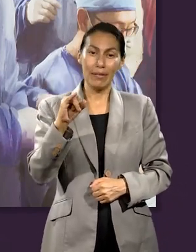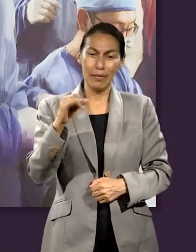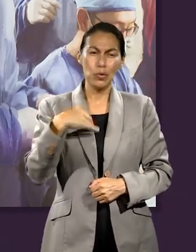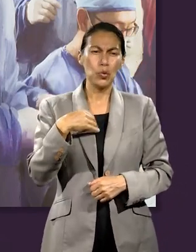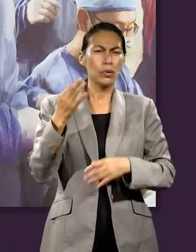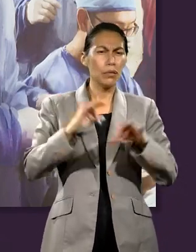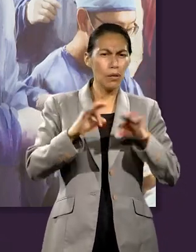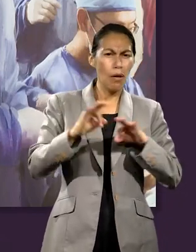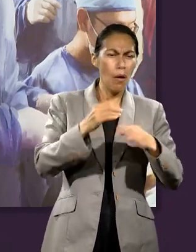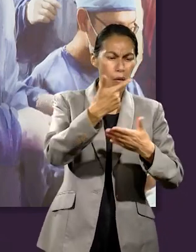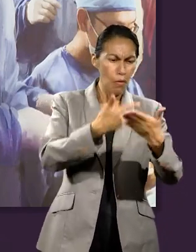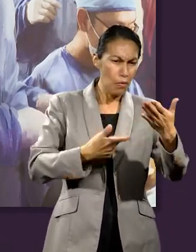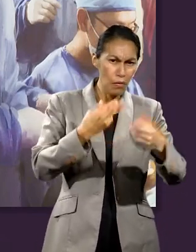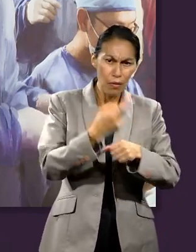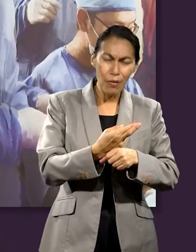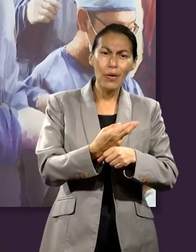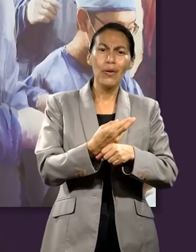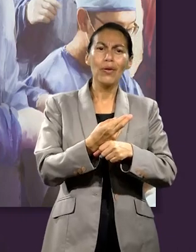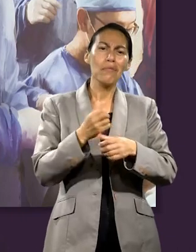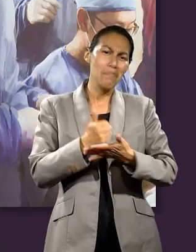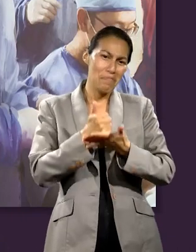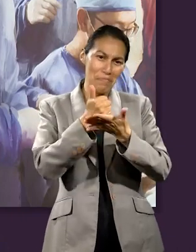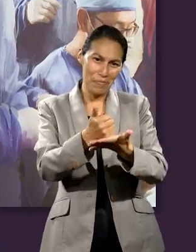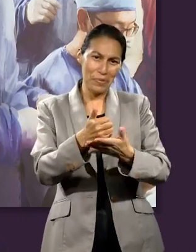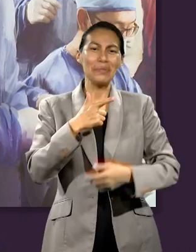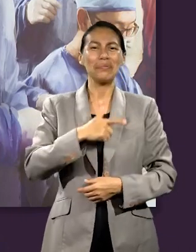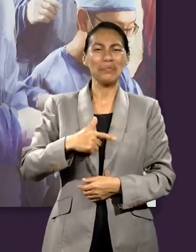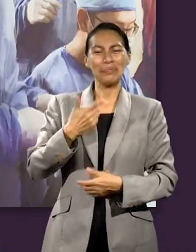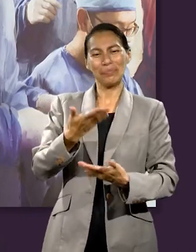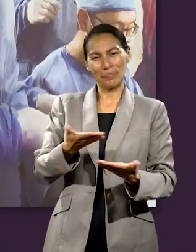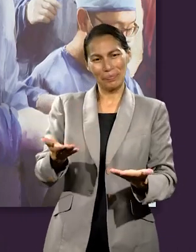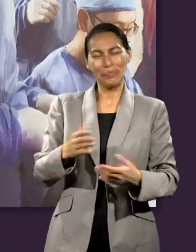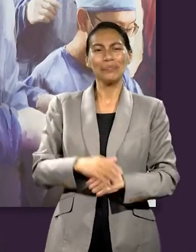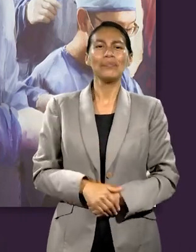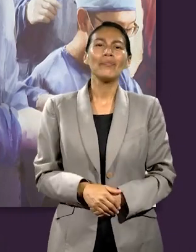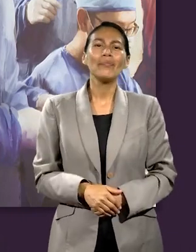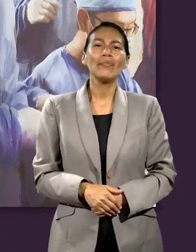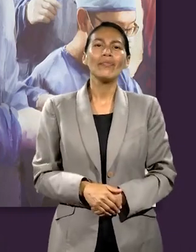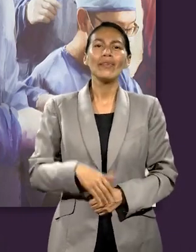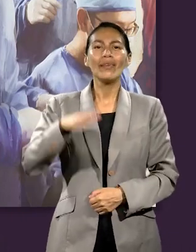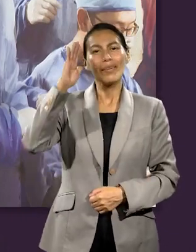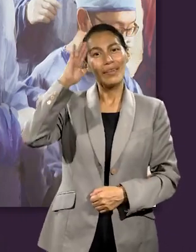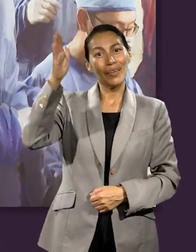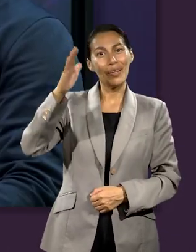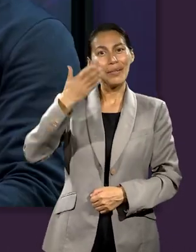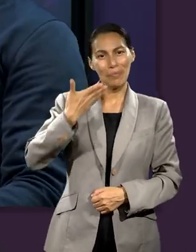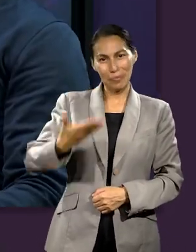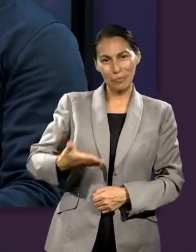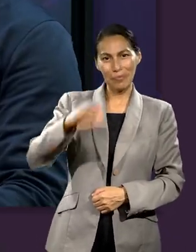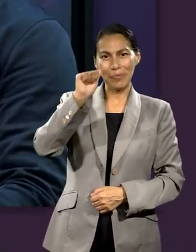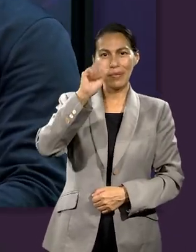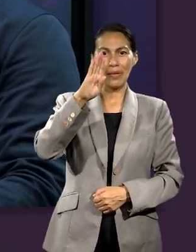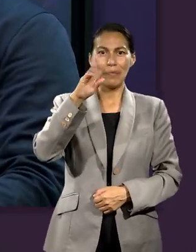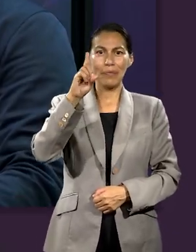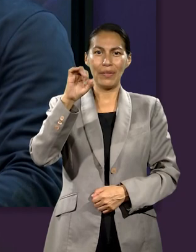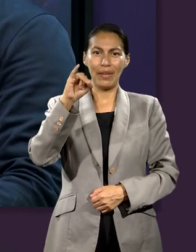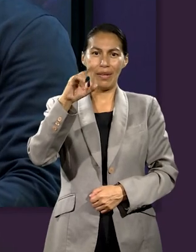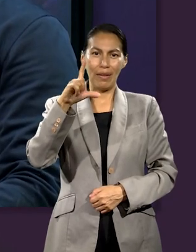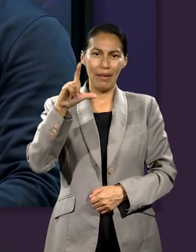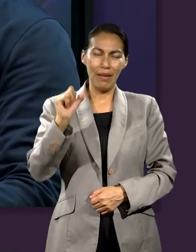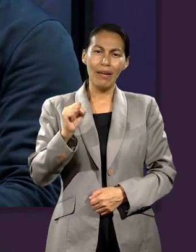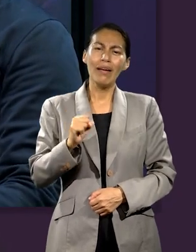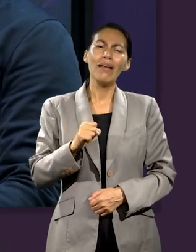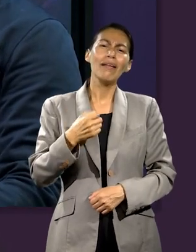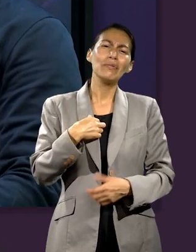Trabajo en el Departamento de Contabilidad como auxiliar. Es un gusto para mí estar aquí. Hola, mi nombre es Abdil